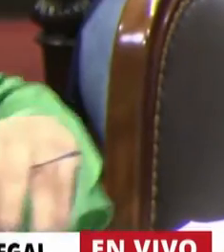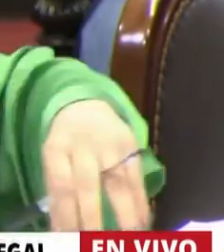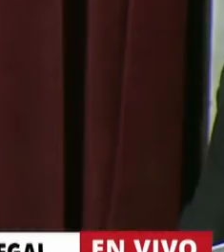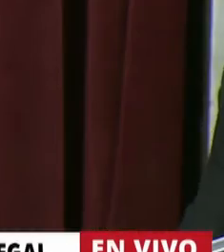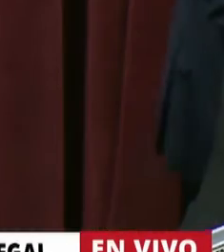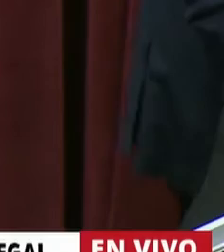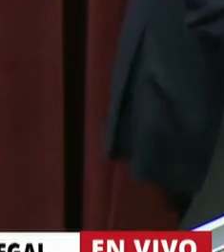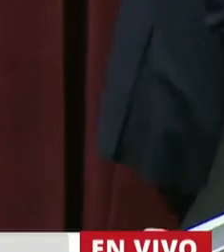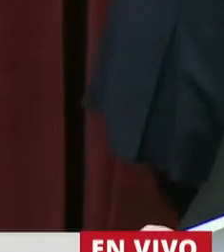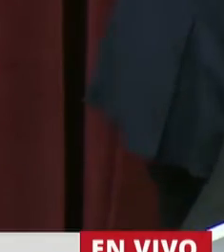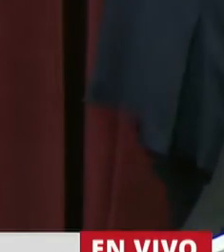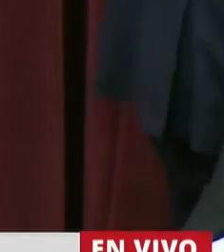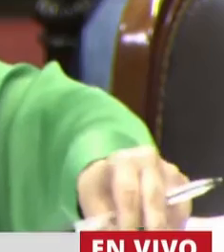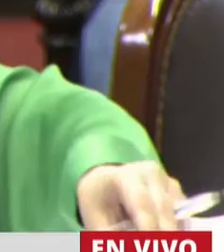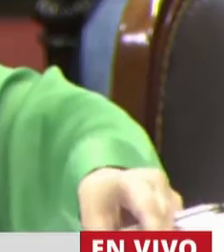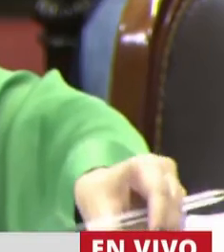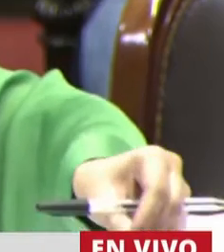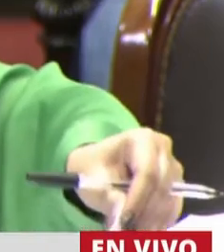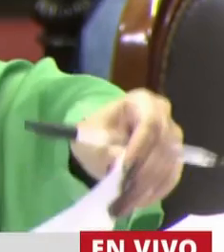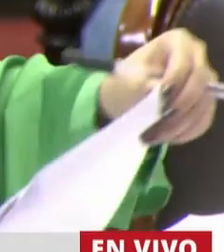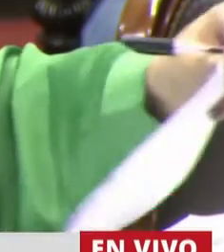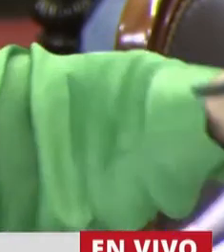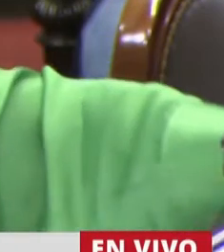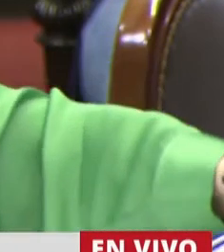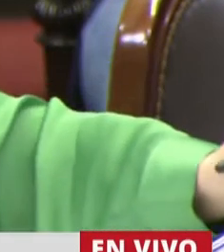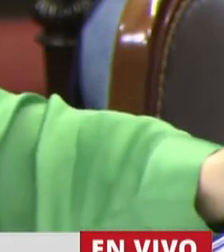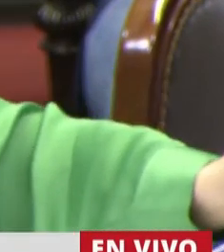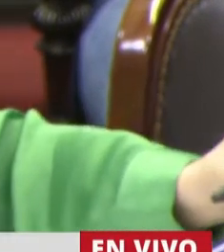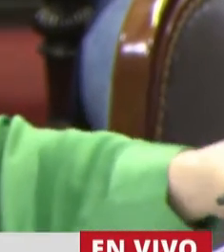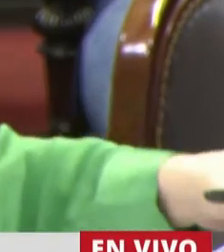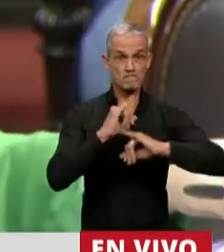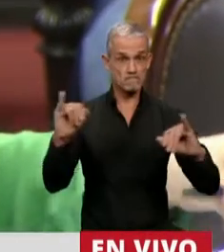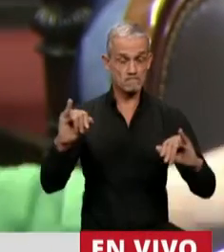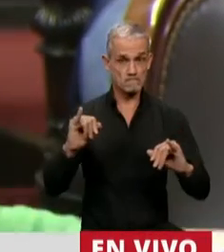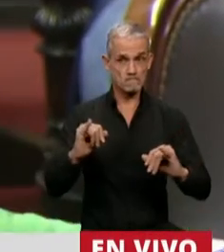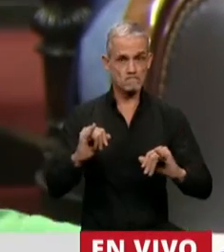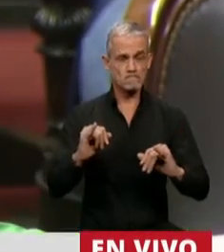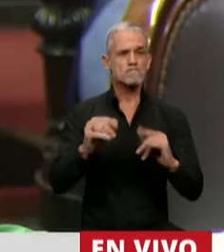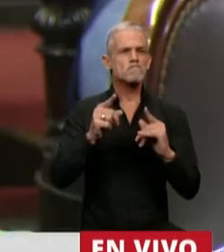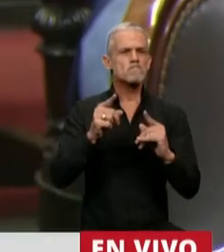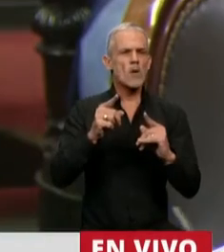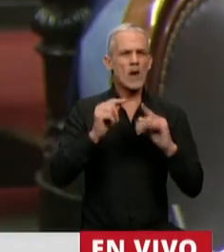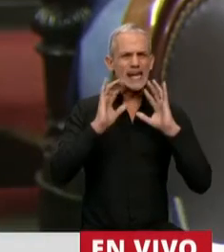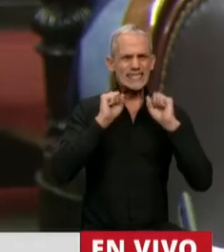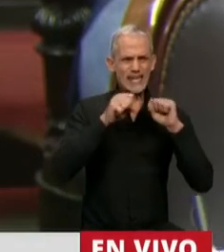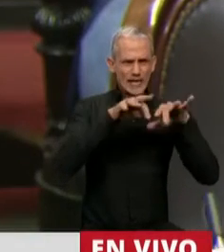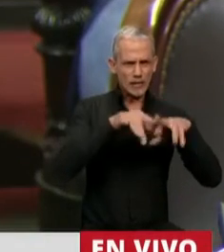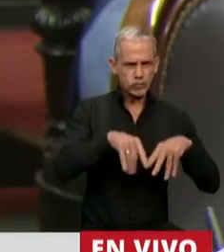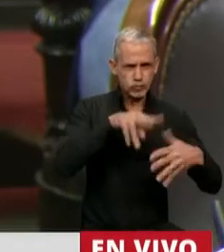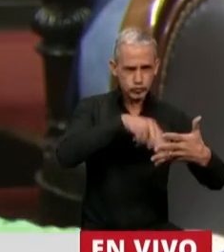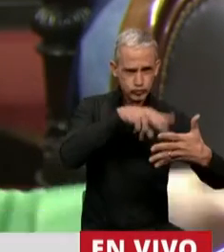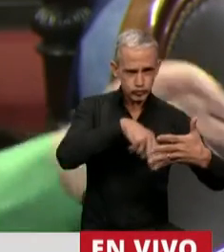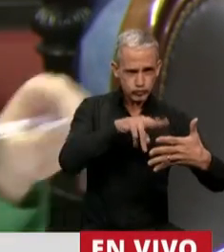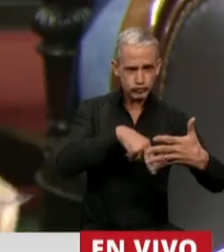En primer lugar, decir y ratificar lo que por Secretaría se leyó